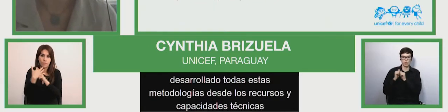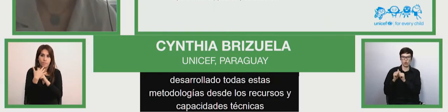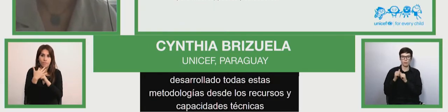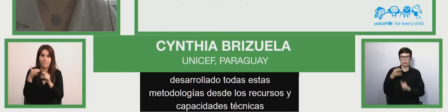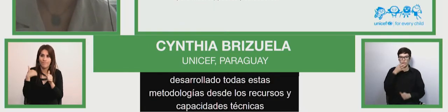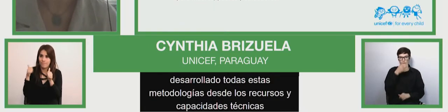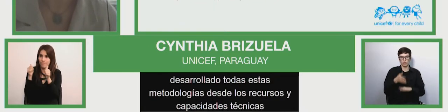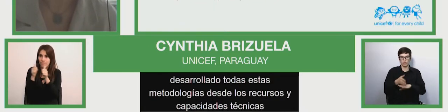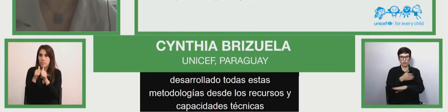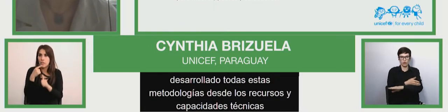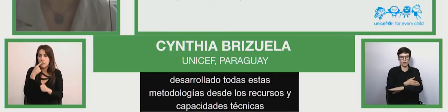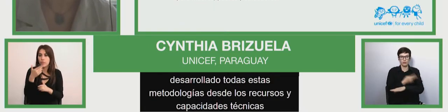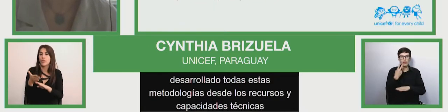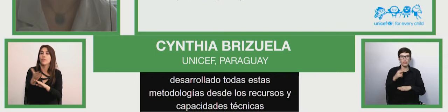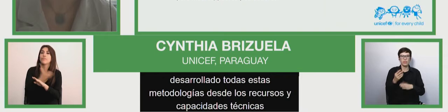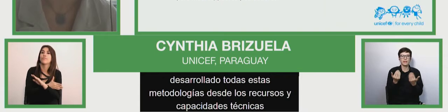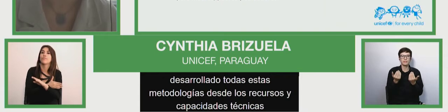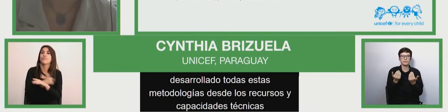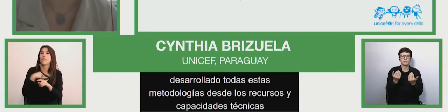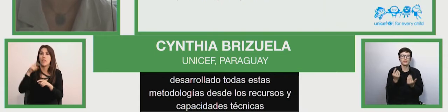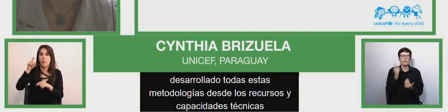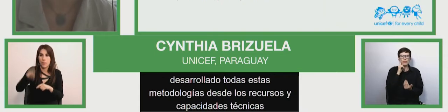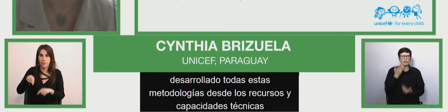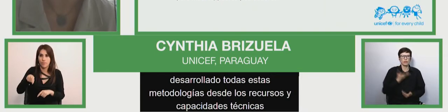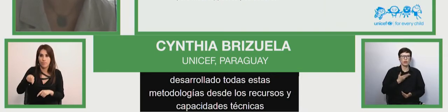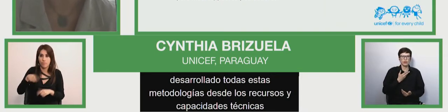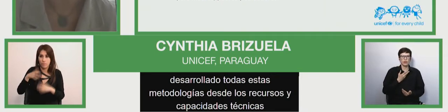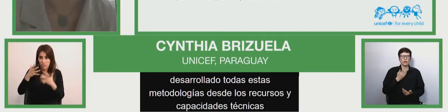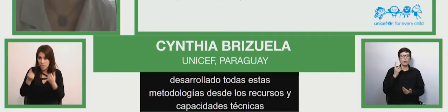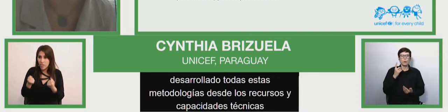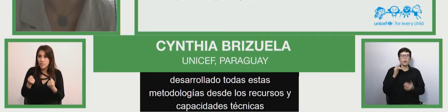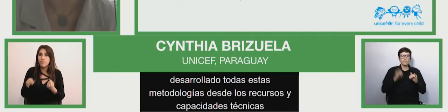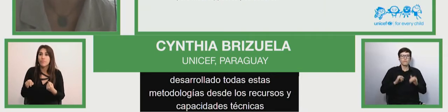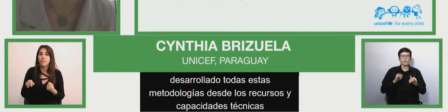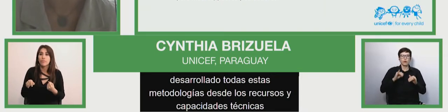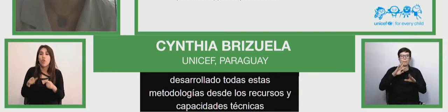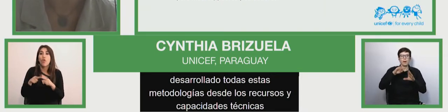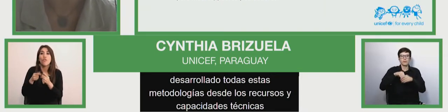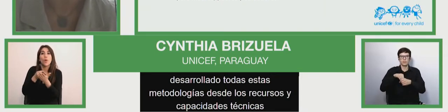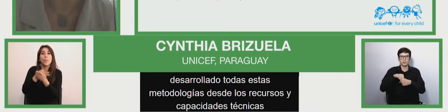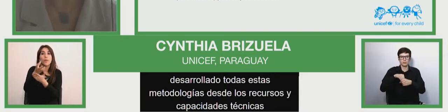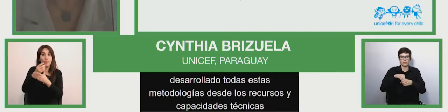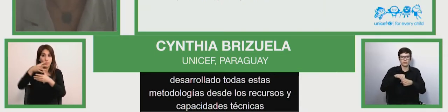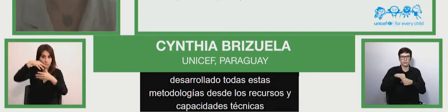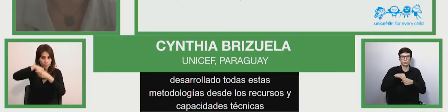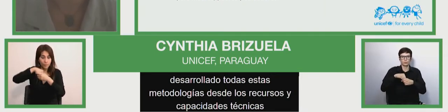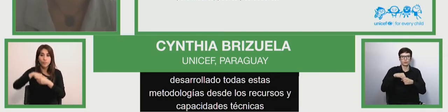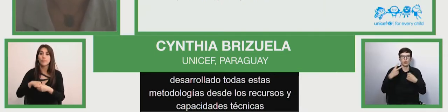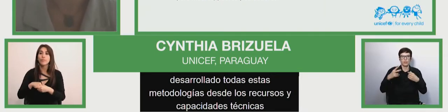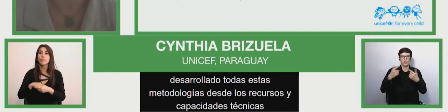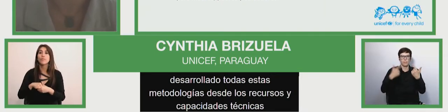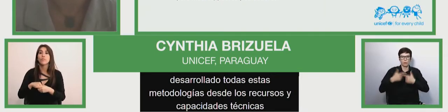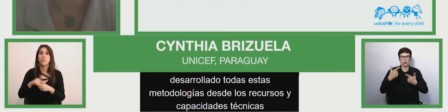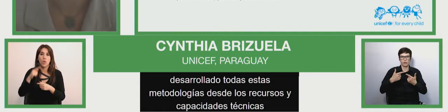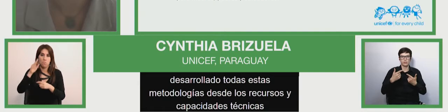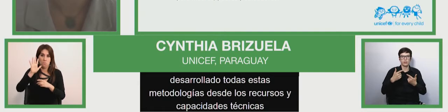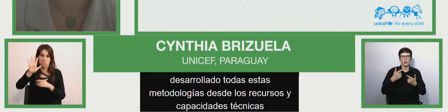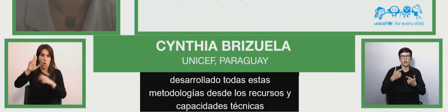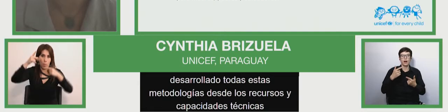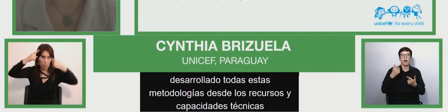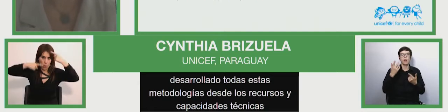anteriormente de la necesidad de tener una medida integral de las políticas para responder a esto, no solamente desde las políticas